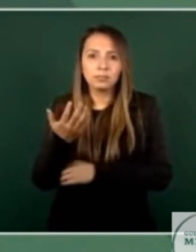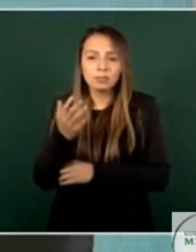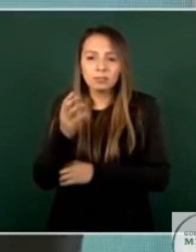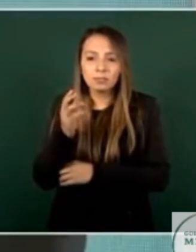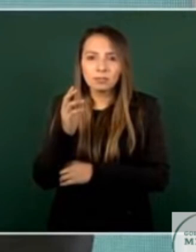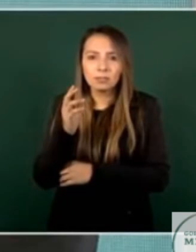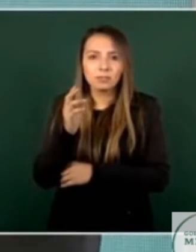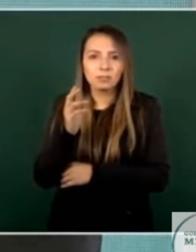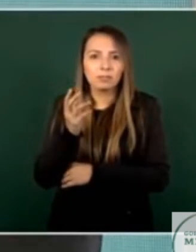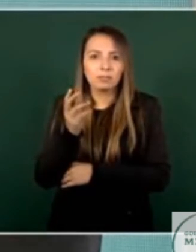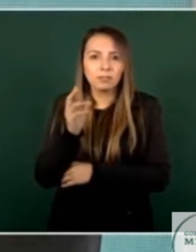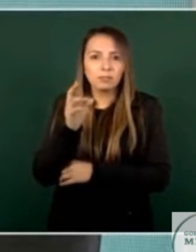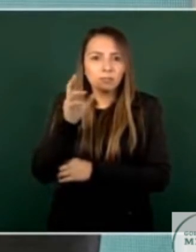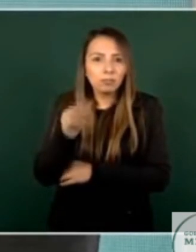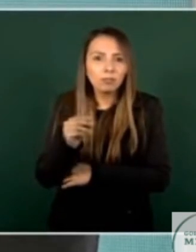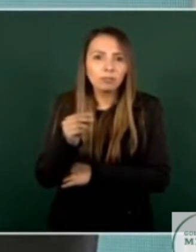presente